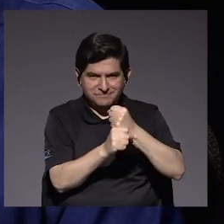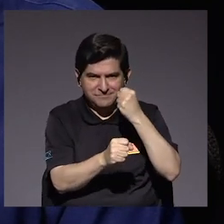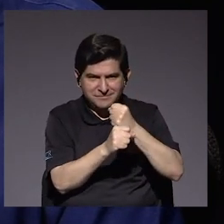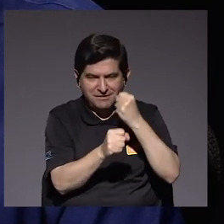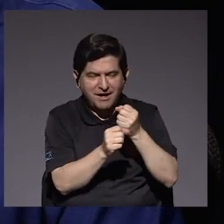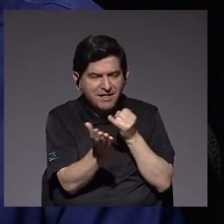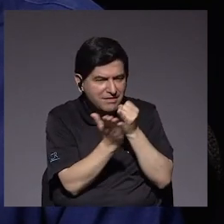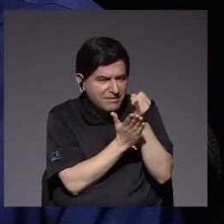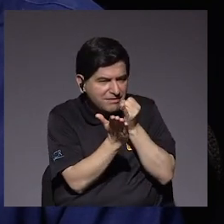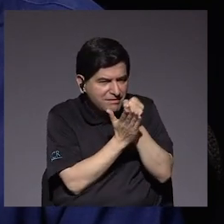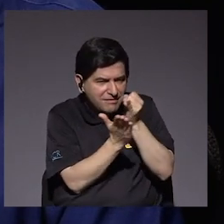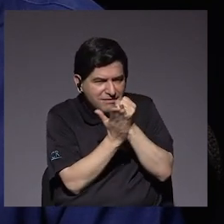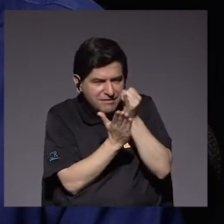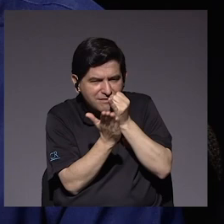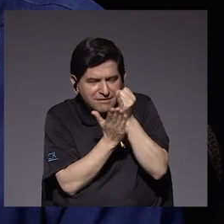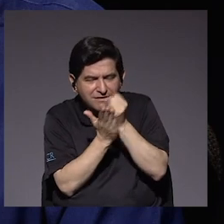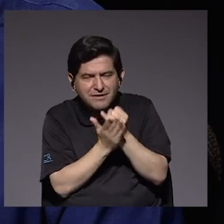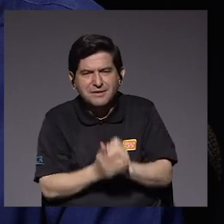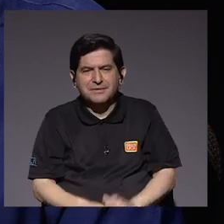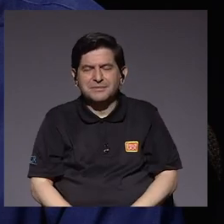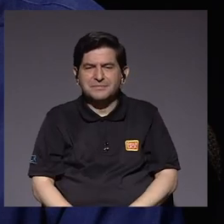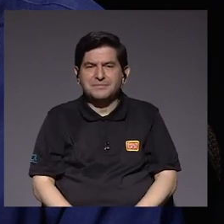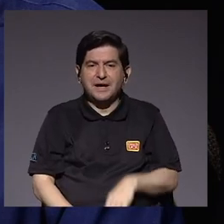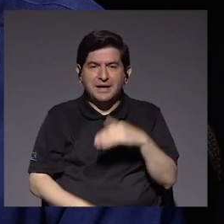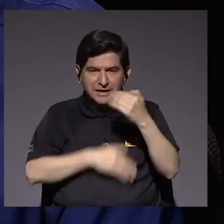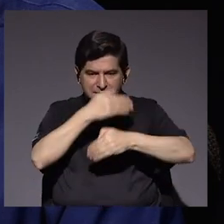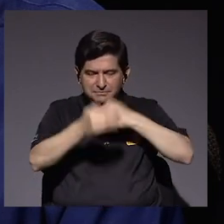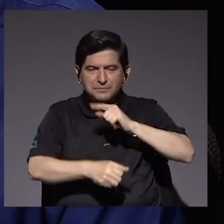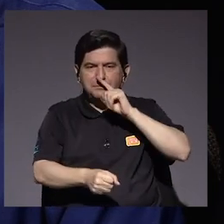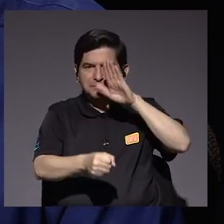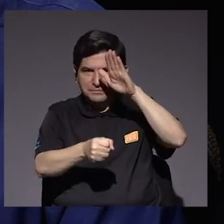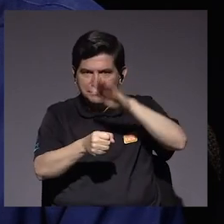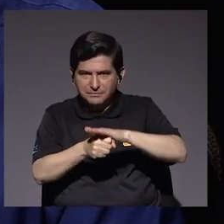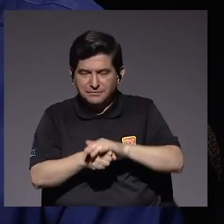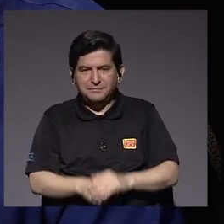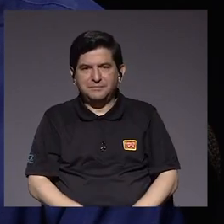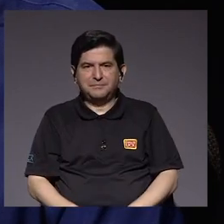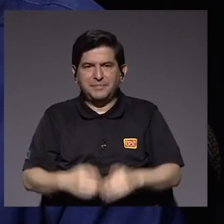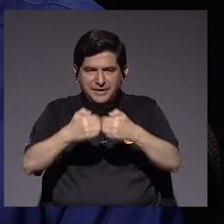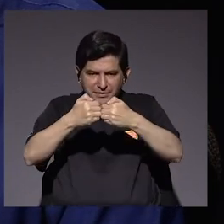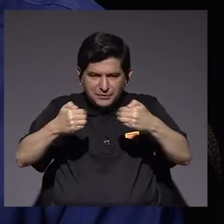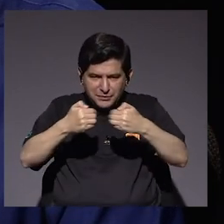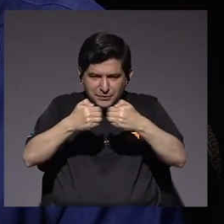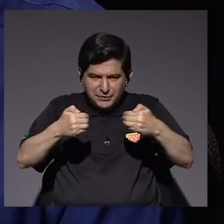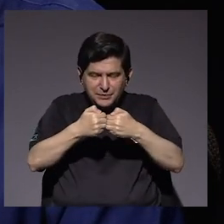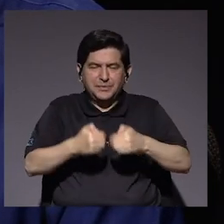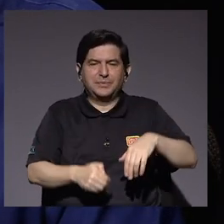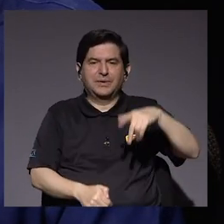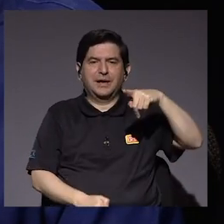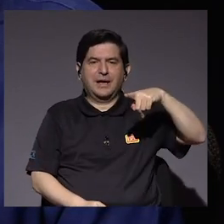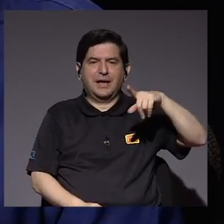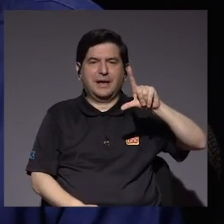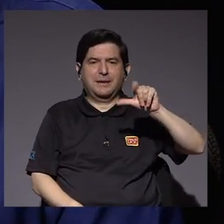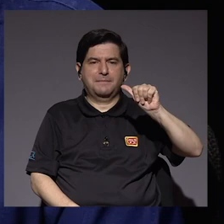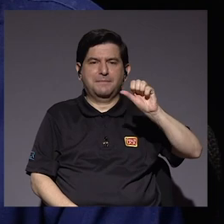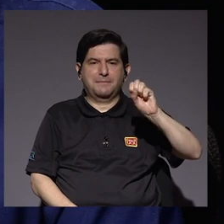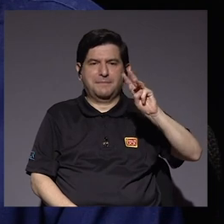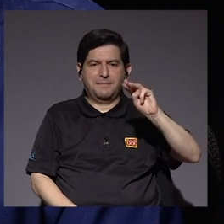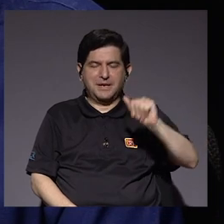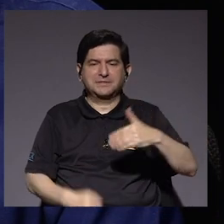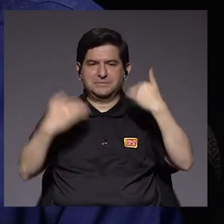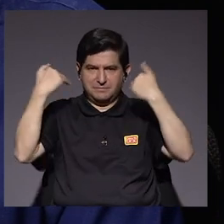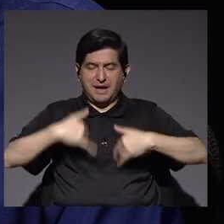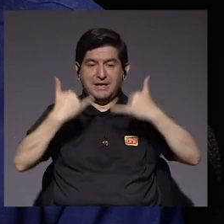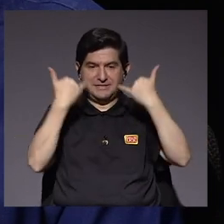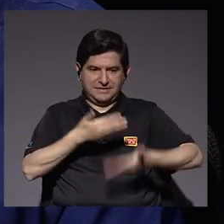investigaciones para poner a punto los protocolos para fraccionamiento de plasma humano, y ya se han hecho